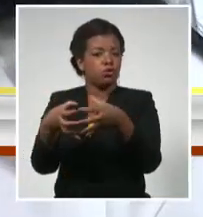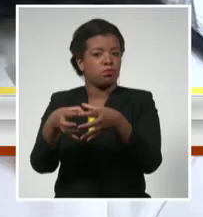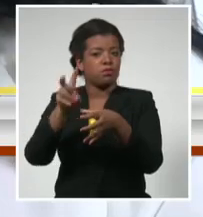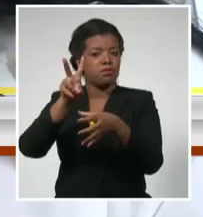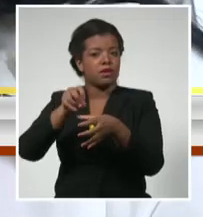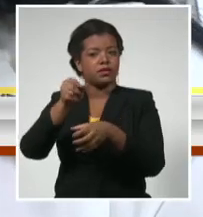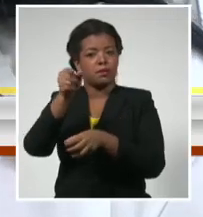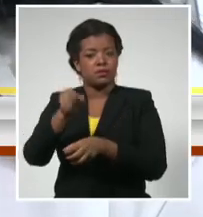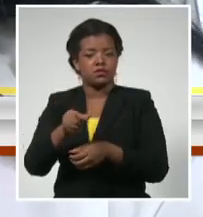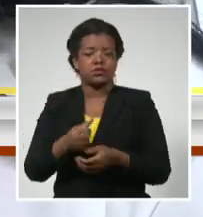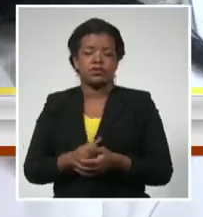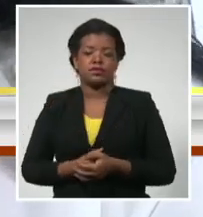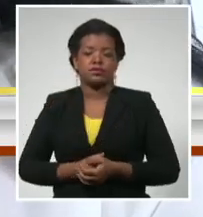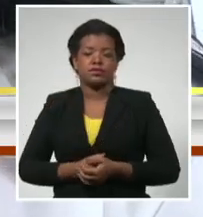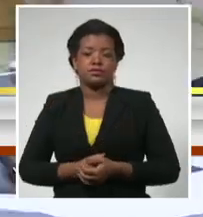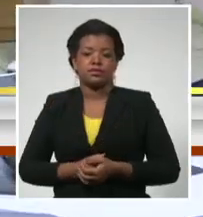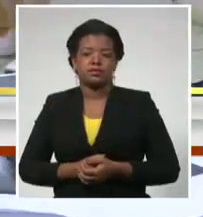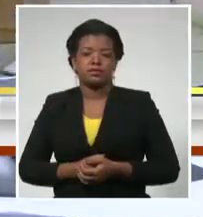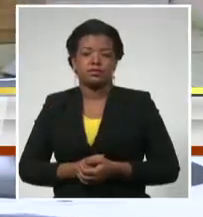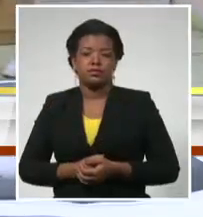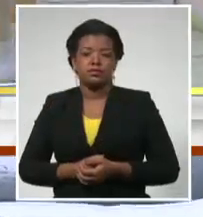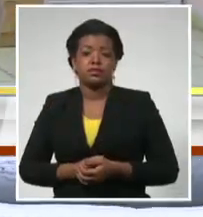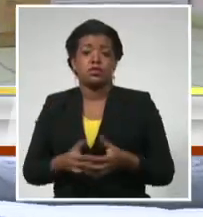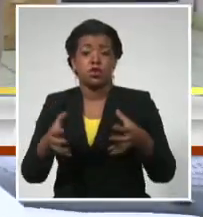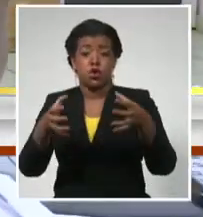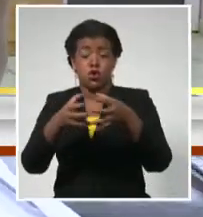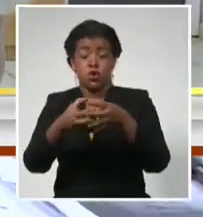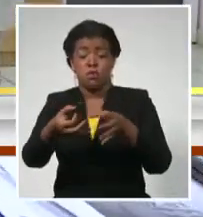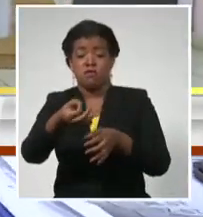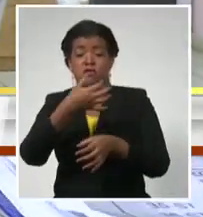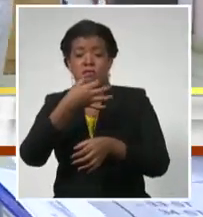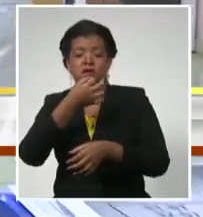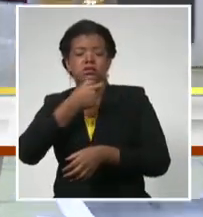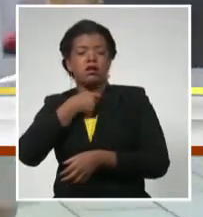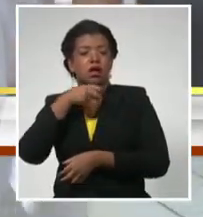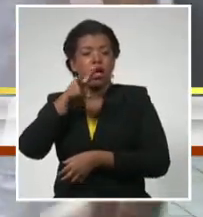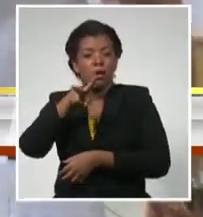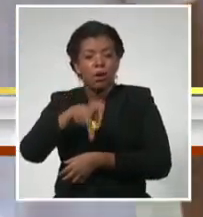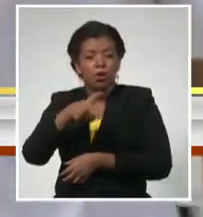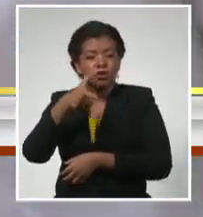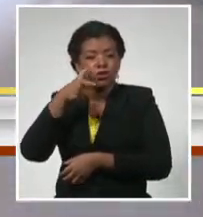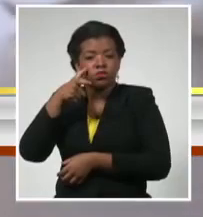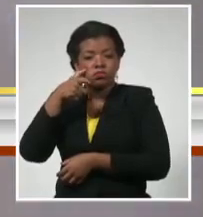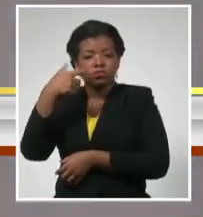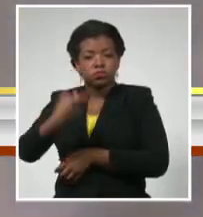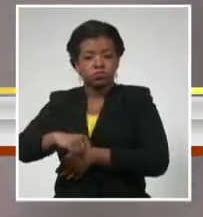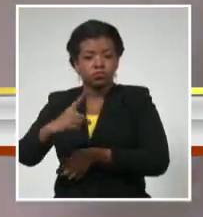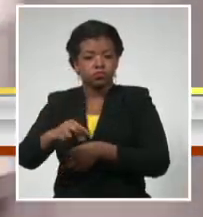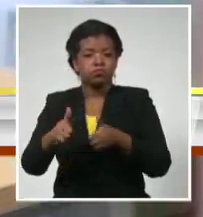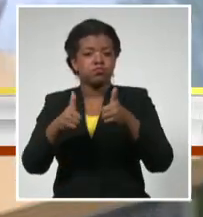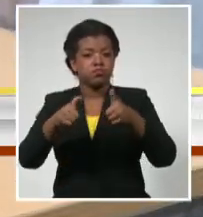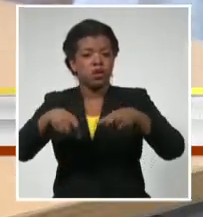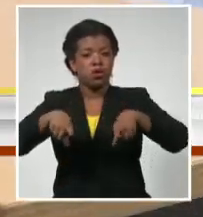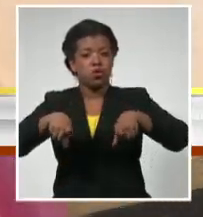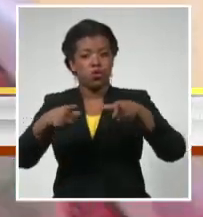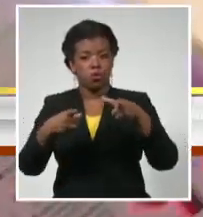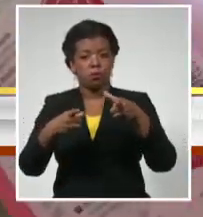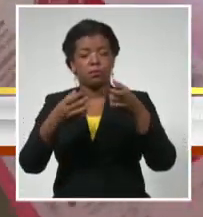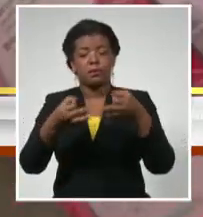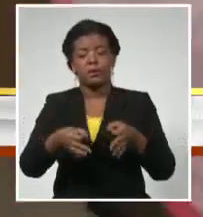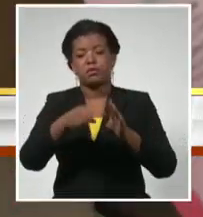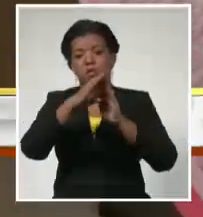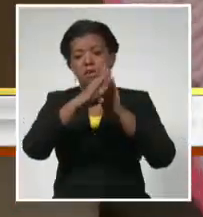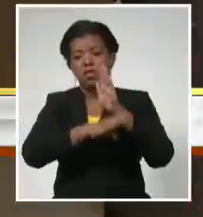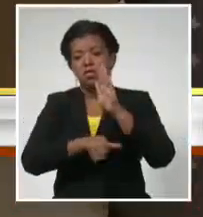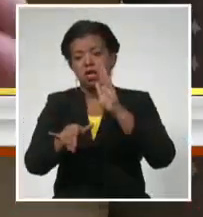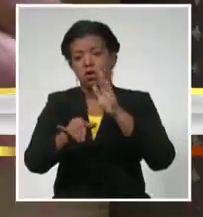autoridad reguladora SECMED inspeccionó el desempeño de las buenas prácticas clínicas para verificar el cumplimiento del protocolo aprobado y garantizar así